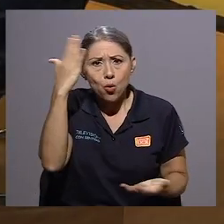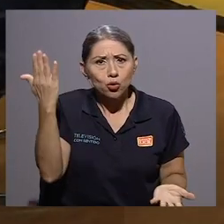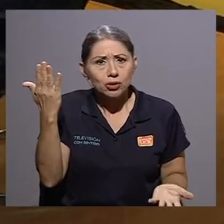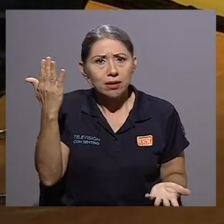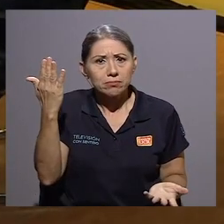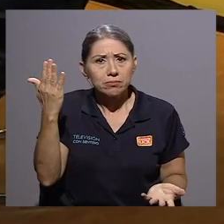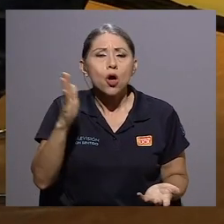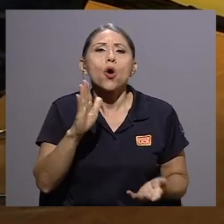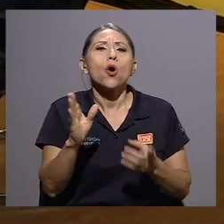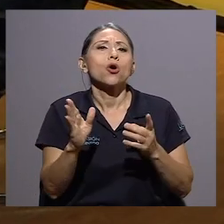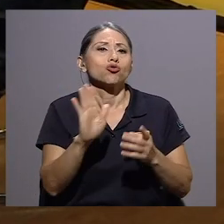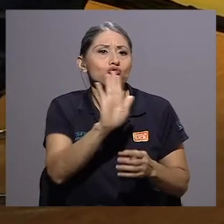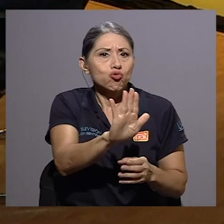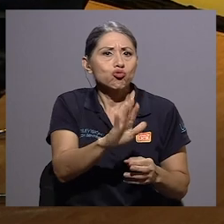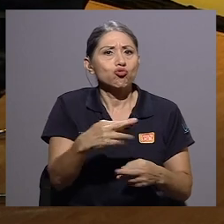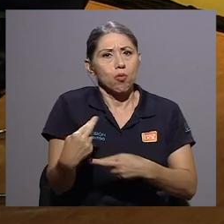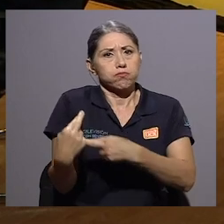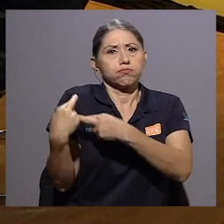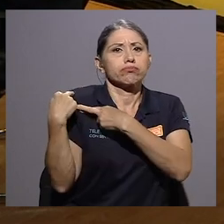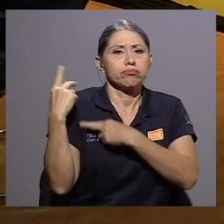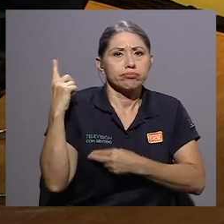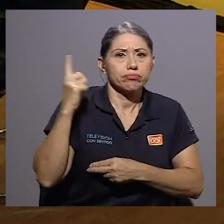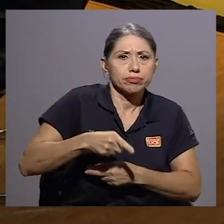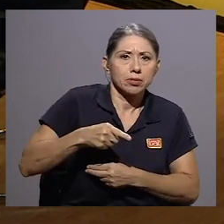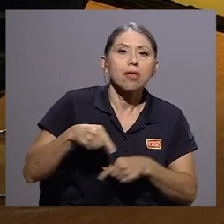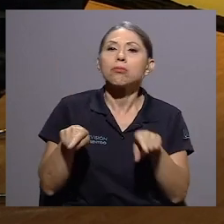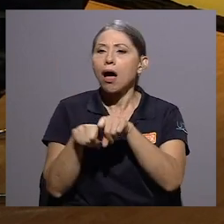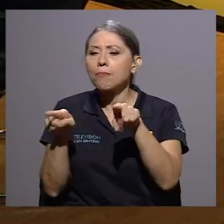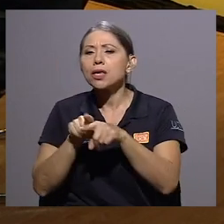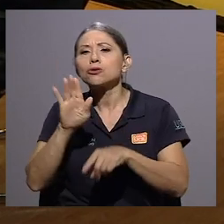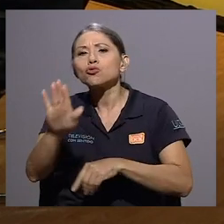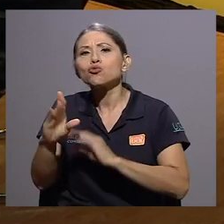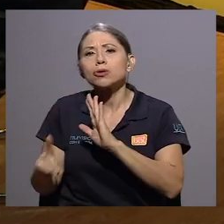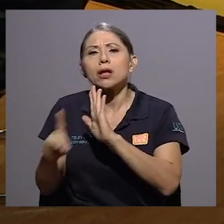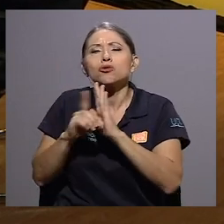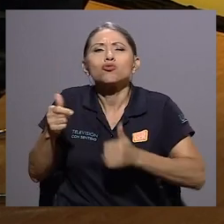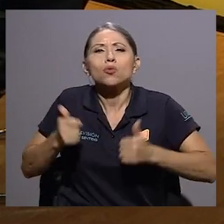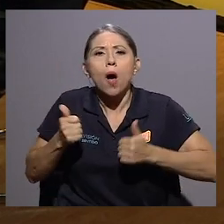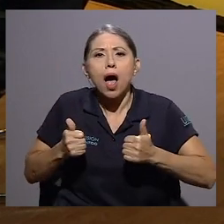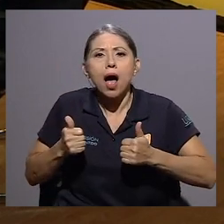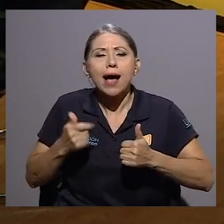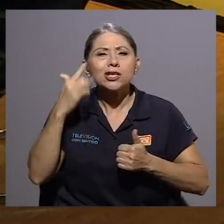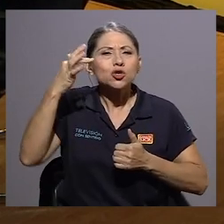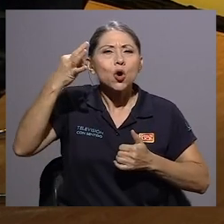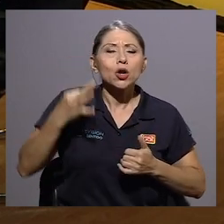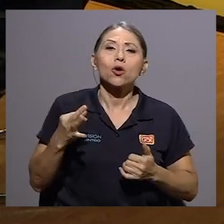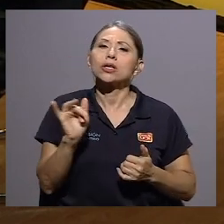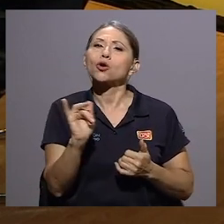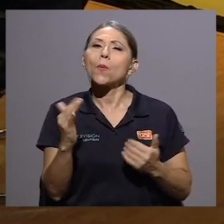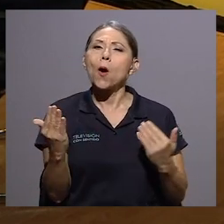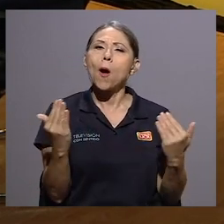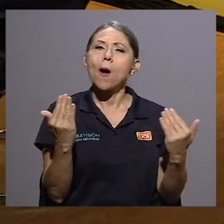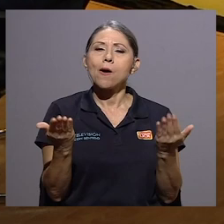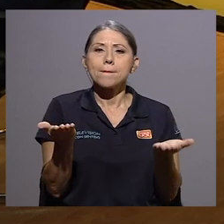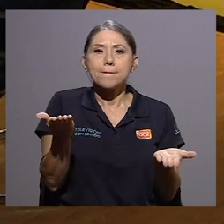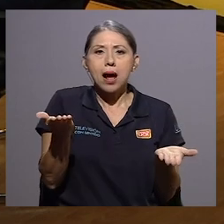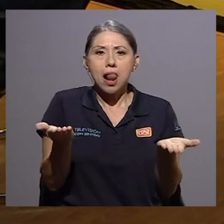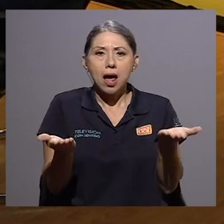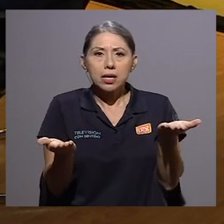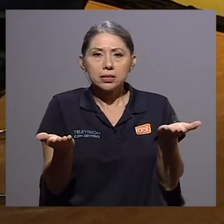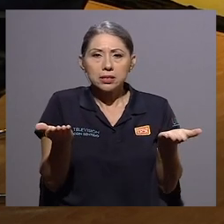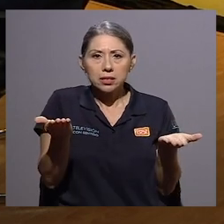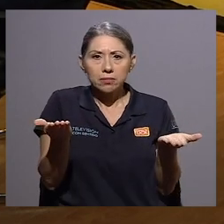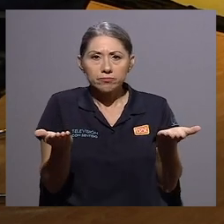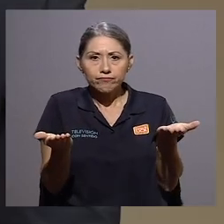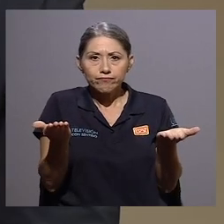conozcan además de cuáles son sus obligaciones, cuáles son sus derechos. Entonces, creo que es un